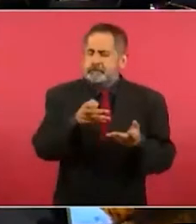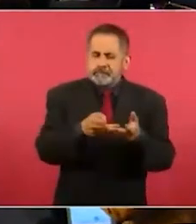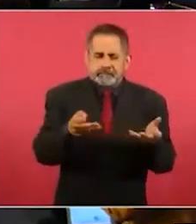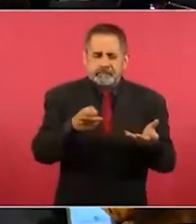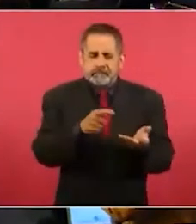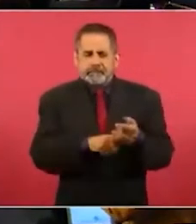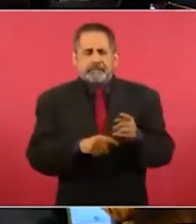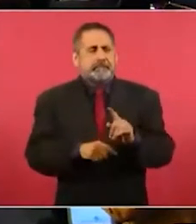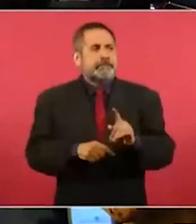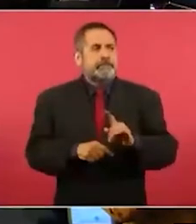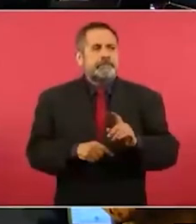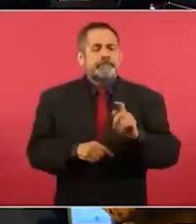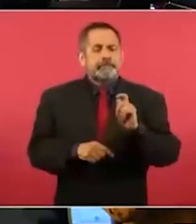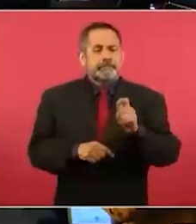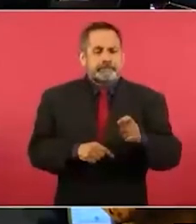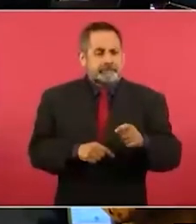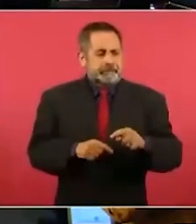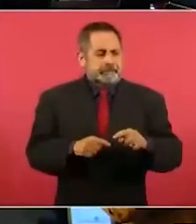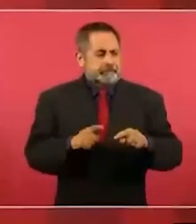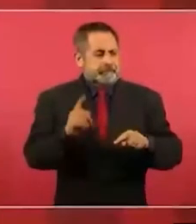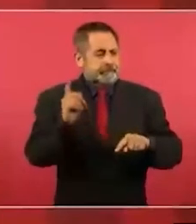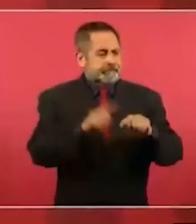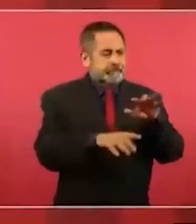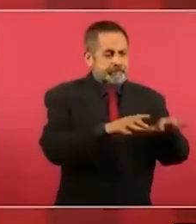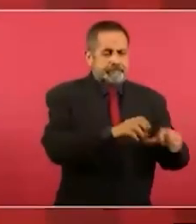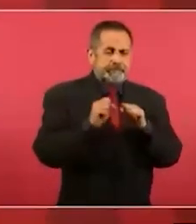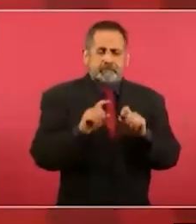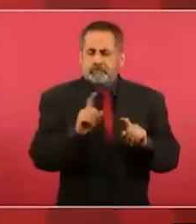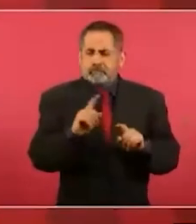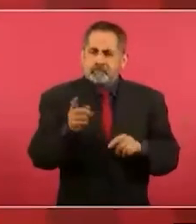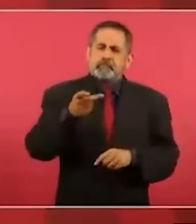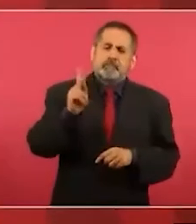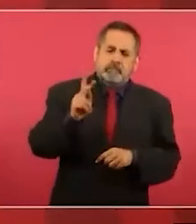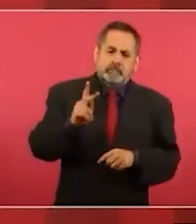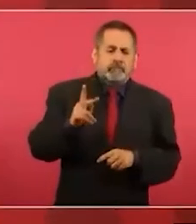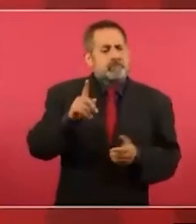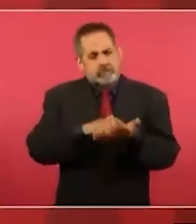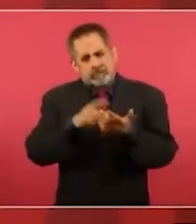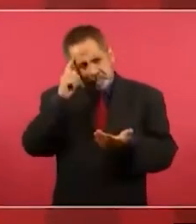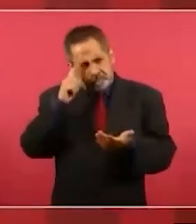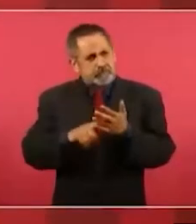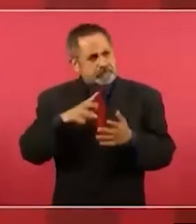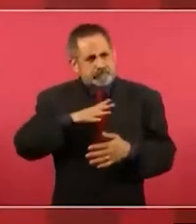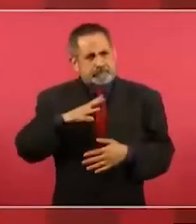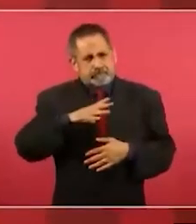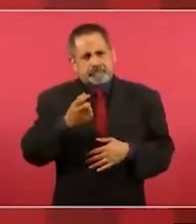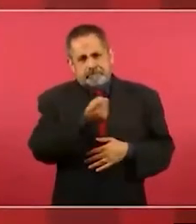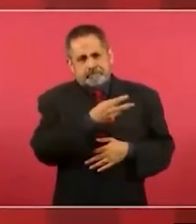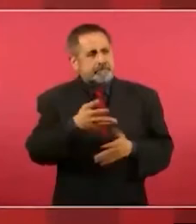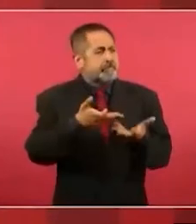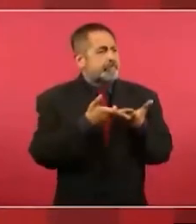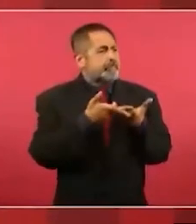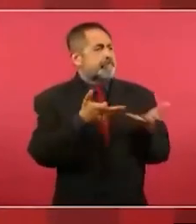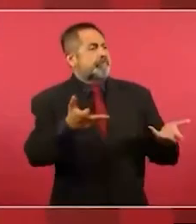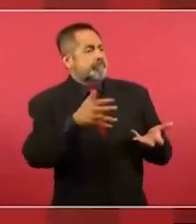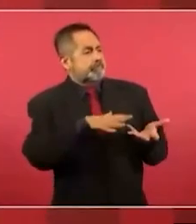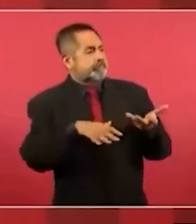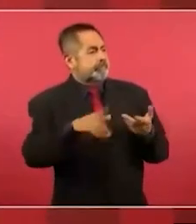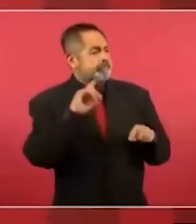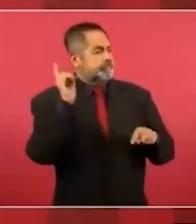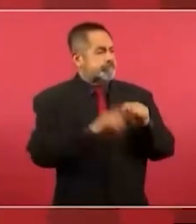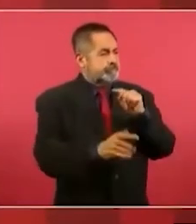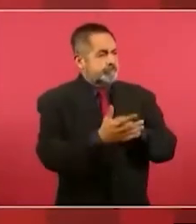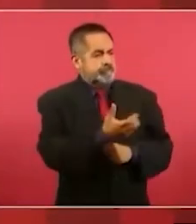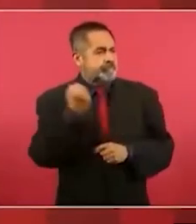Confiscadas Aunque deben De haber Tierras Ya